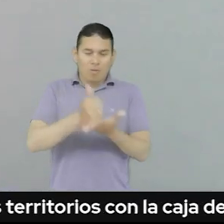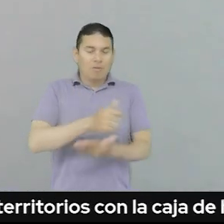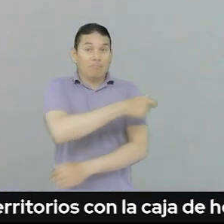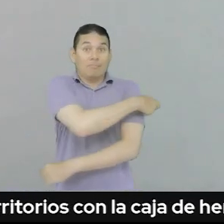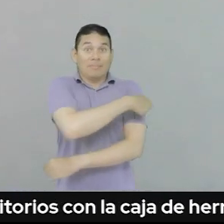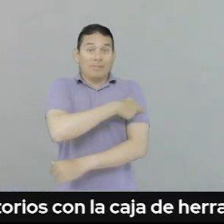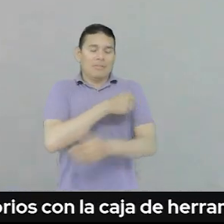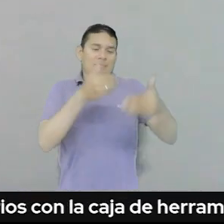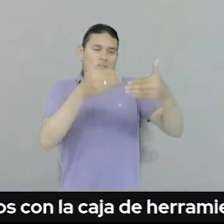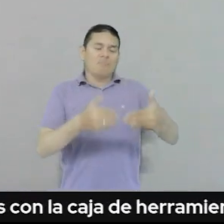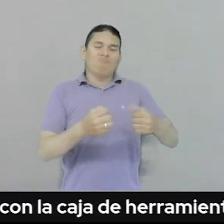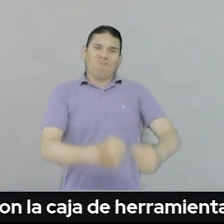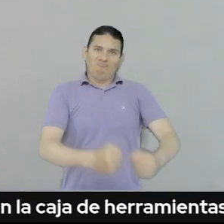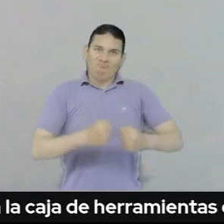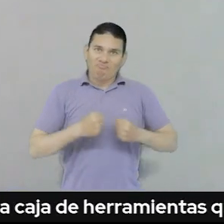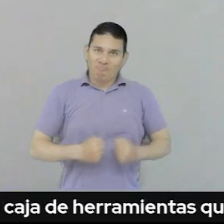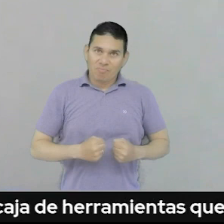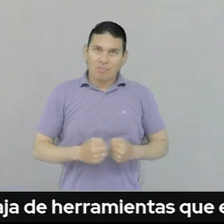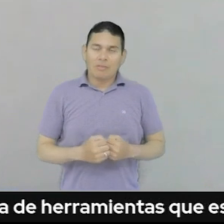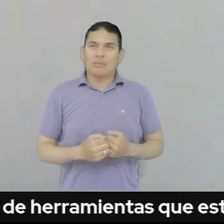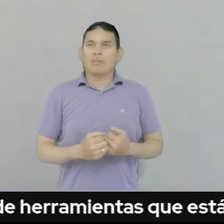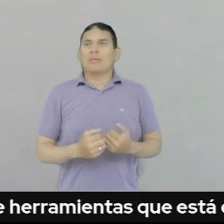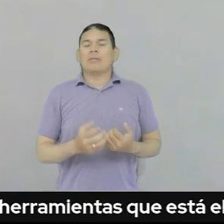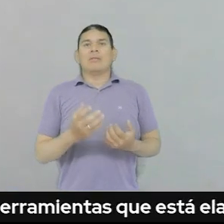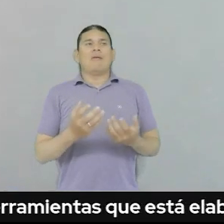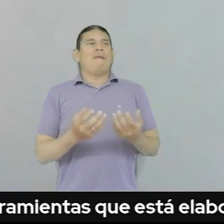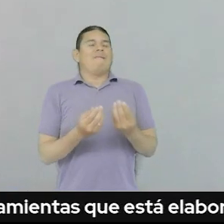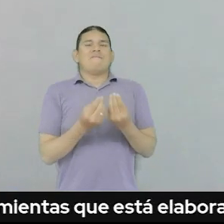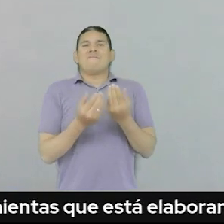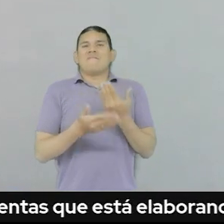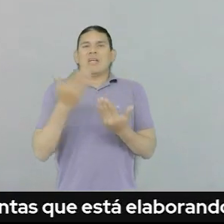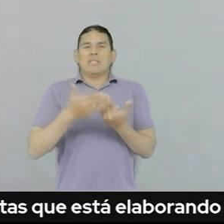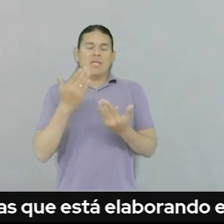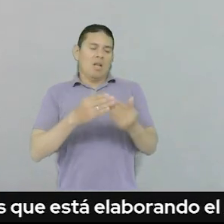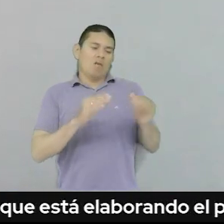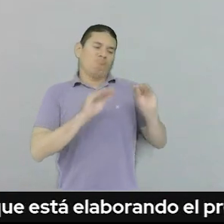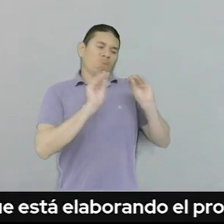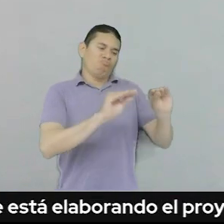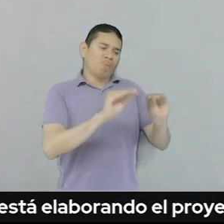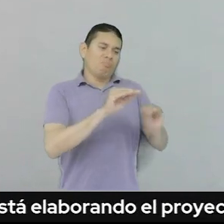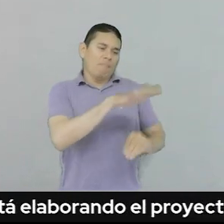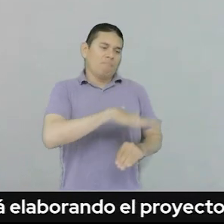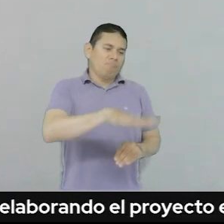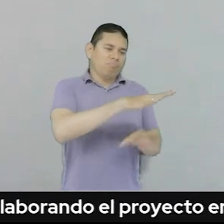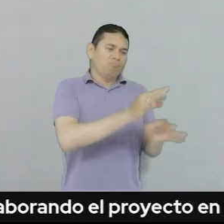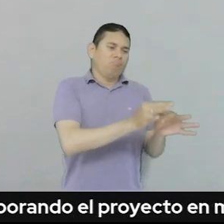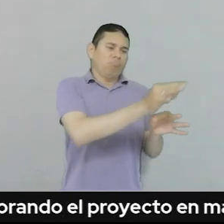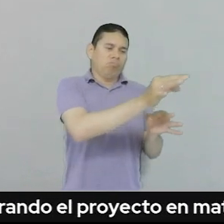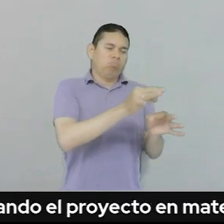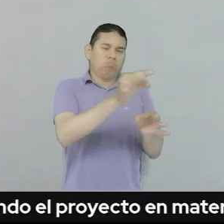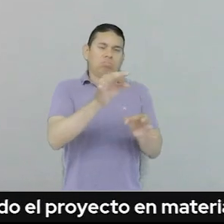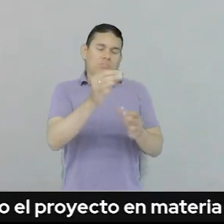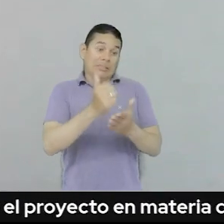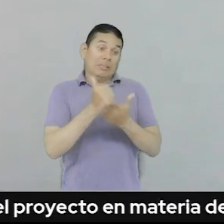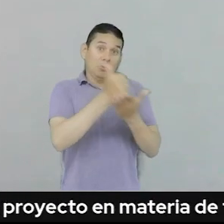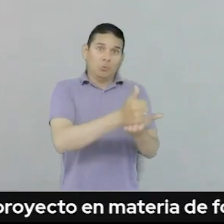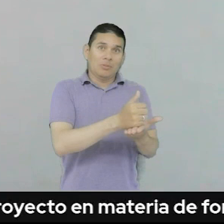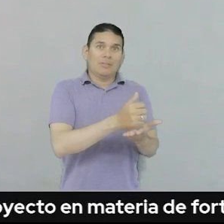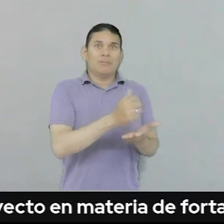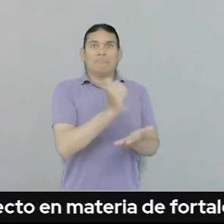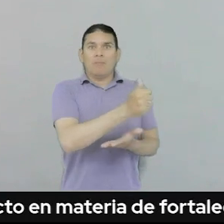comités de discapacidad, que lo que hace es brindar una guía práctica a los territorios para que puedan